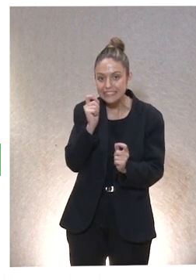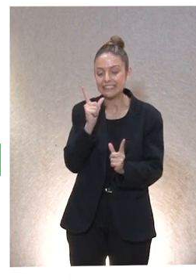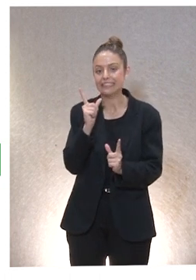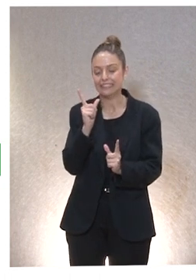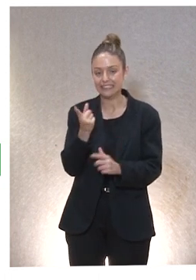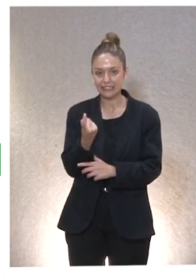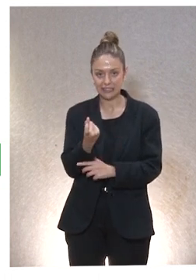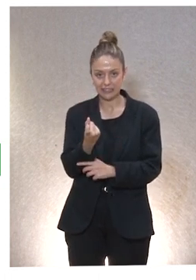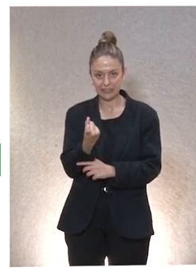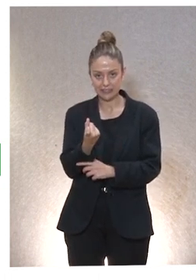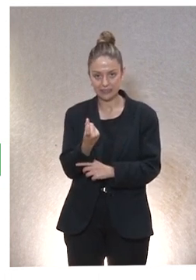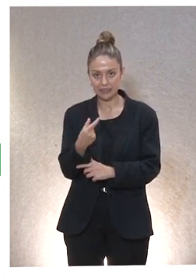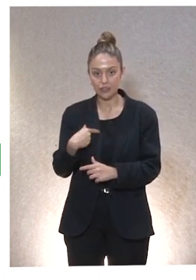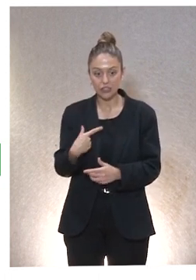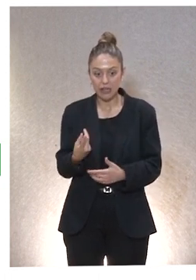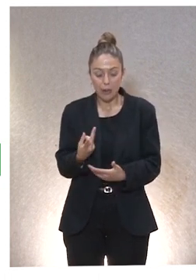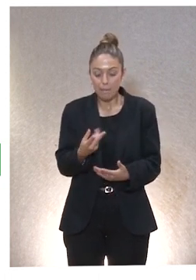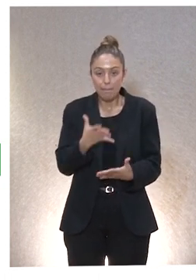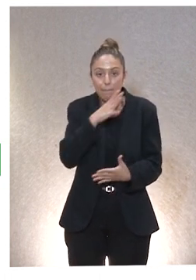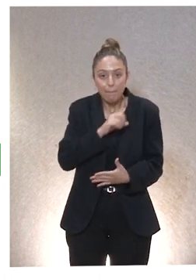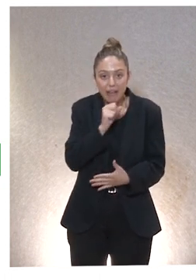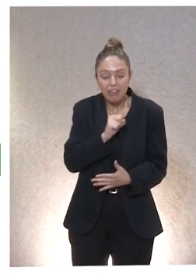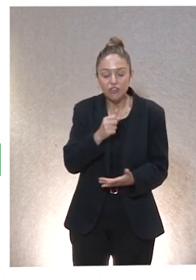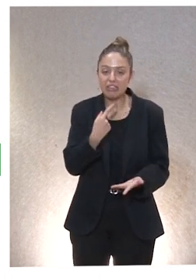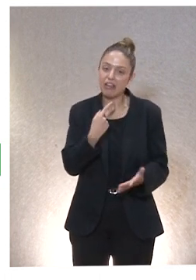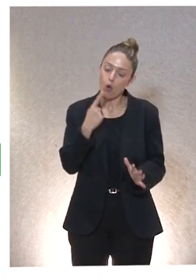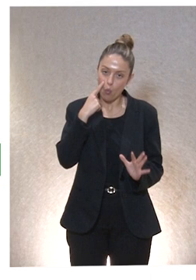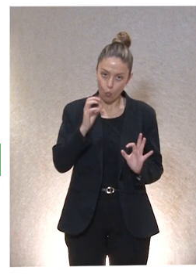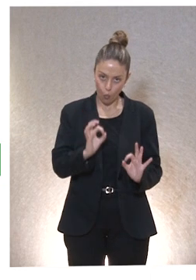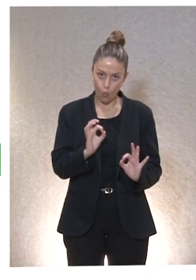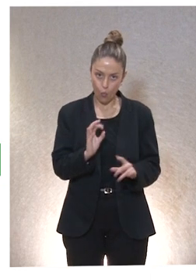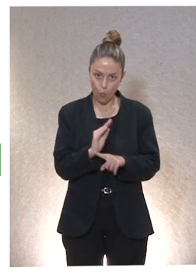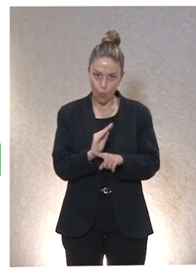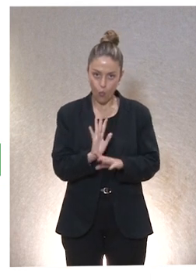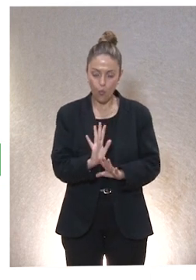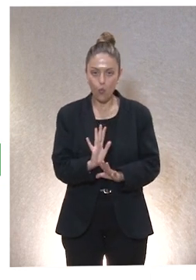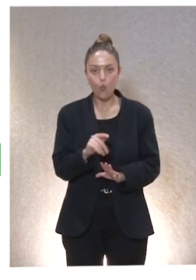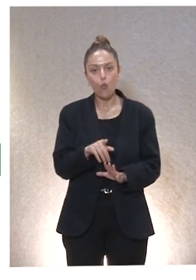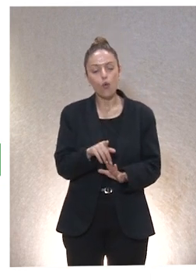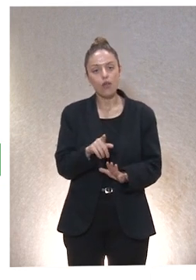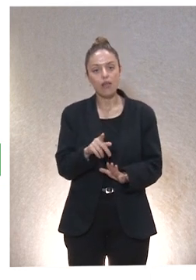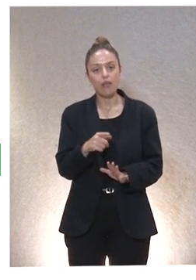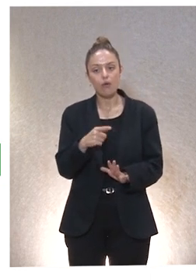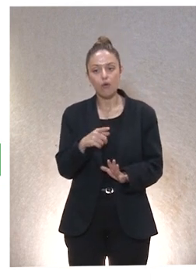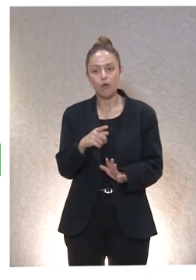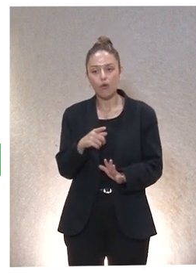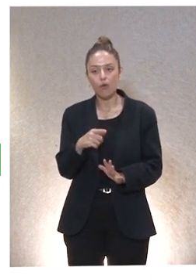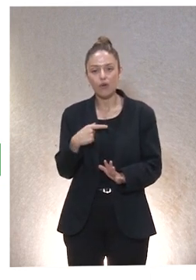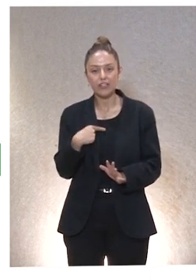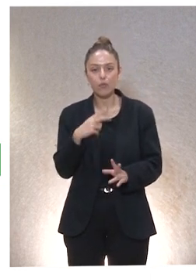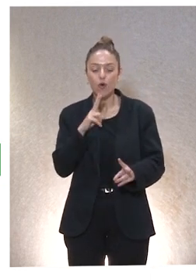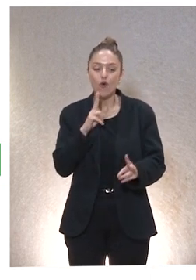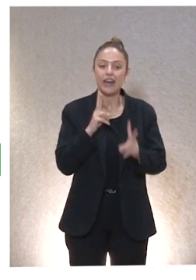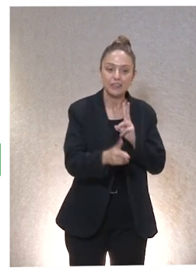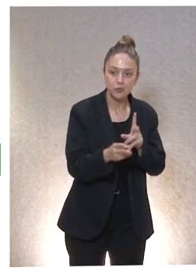Entonces, estas segundas siguen siendo preciosas. Hay que andar con cuidado de que no sea la respuesta paternalista, que sea la respuesta de